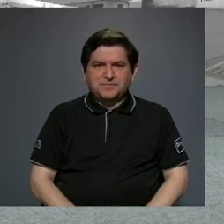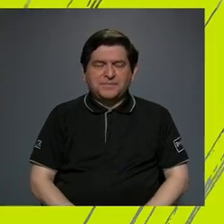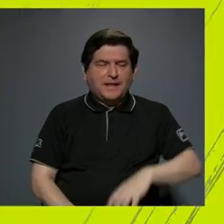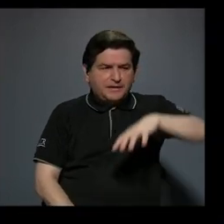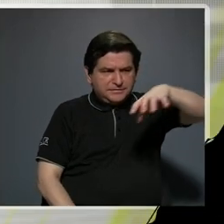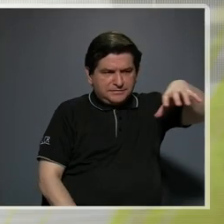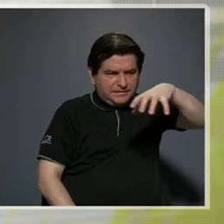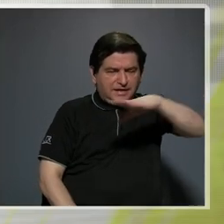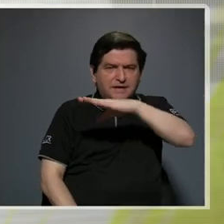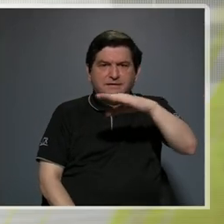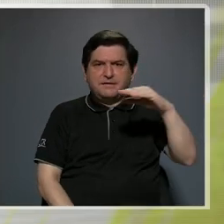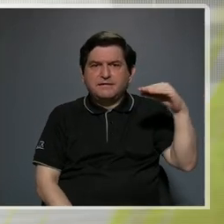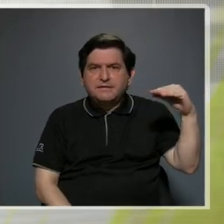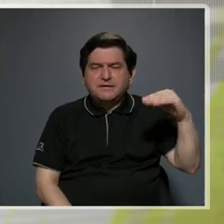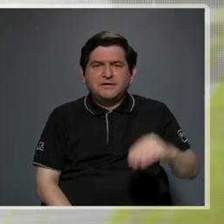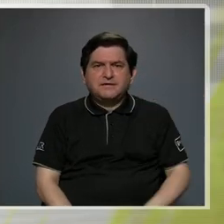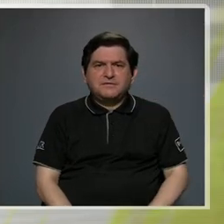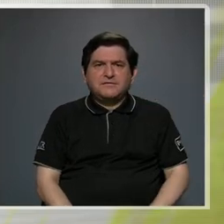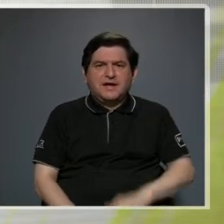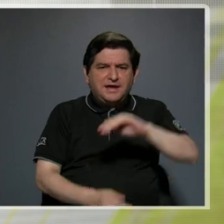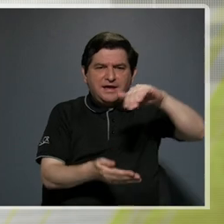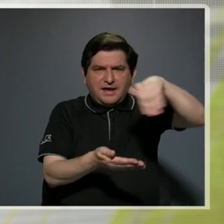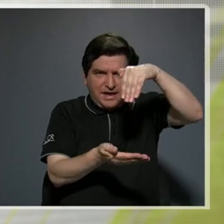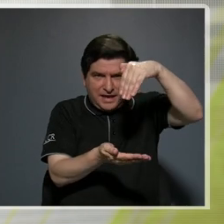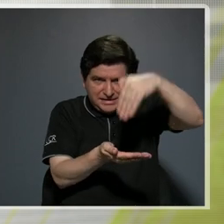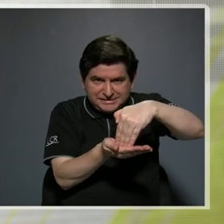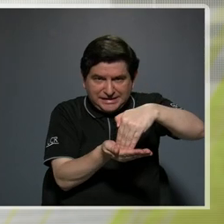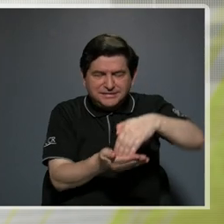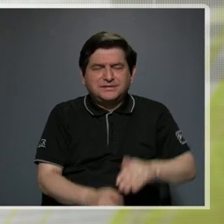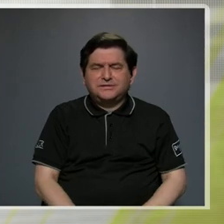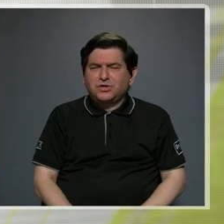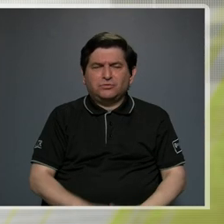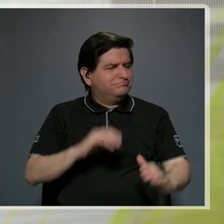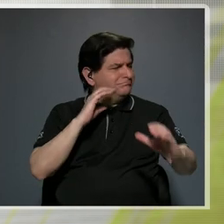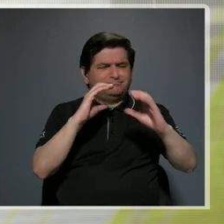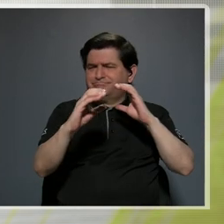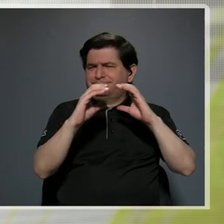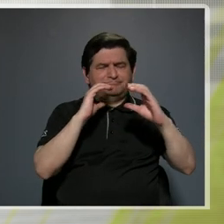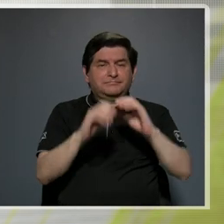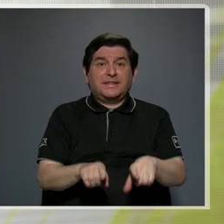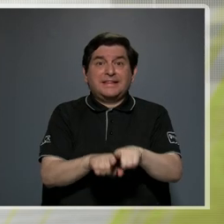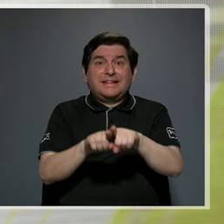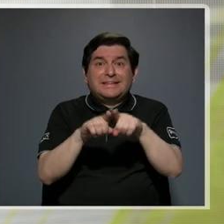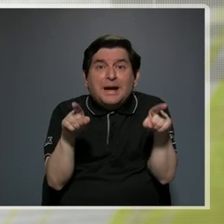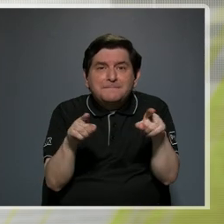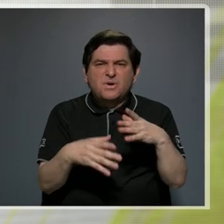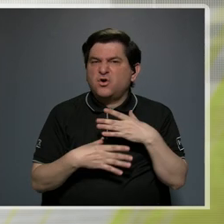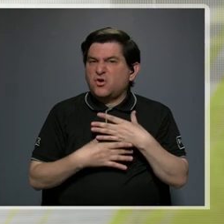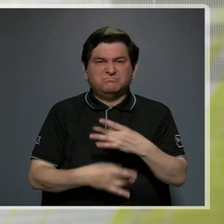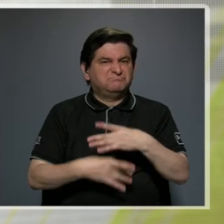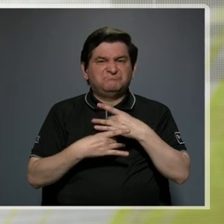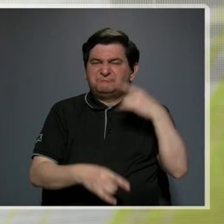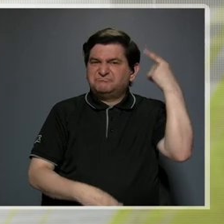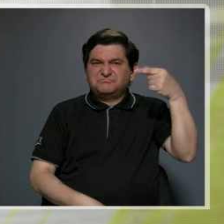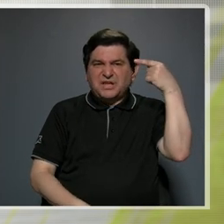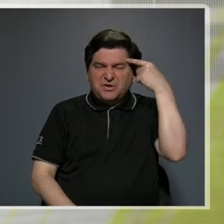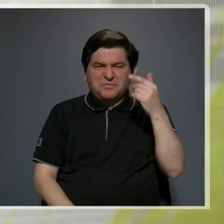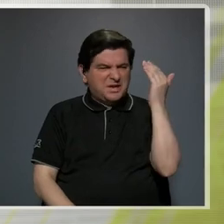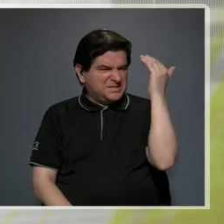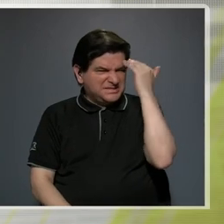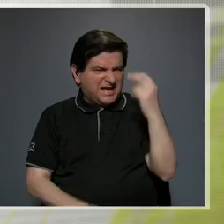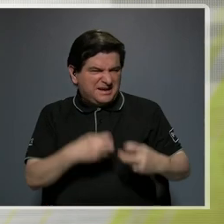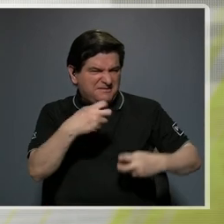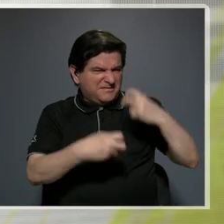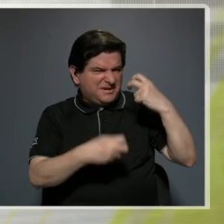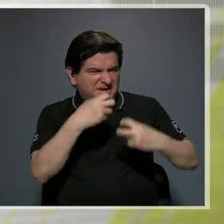atlántica y la zona central. No había una comunicación, tampoco había interés de los gobiernos de conocer la